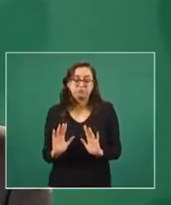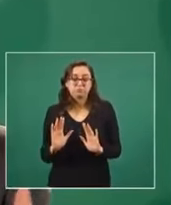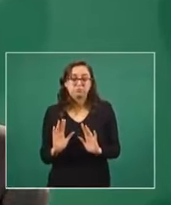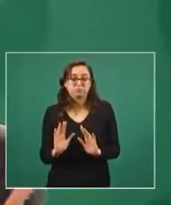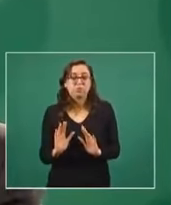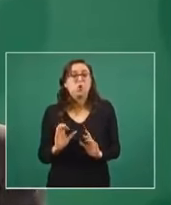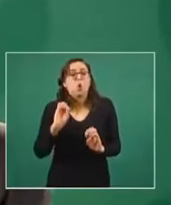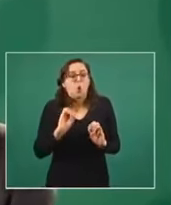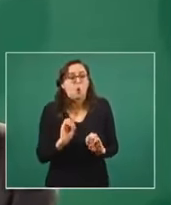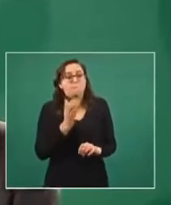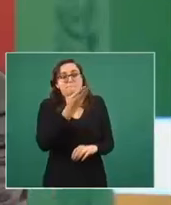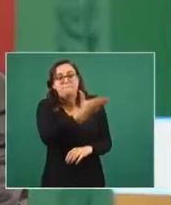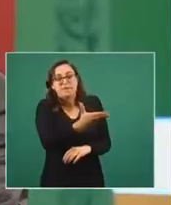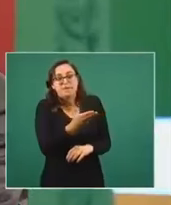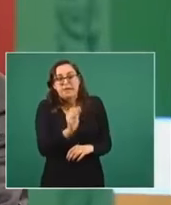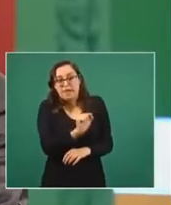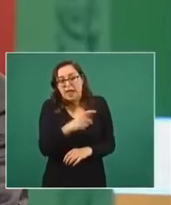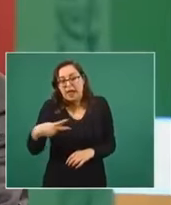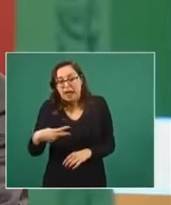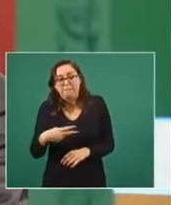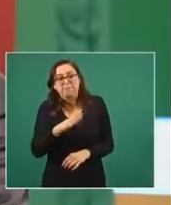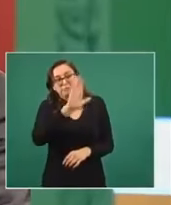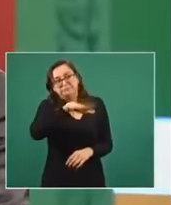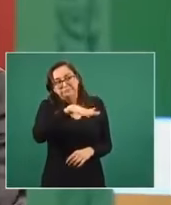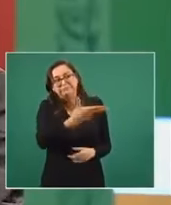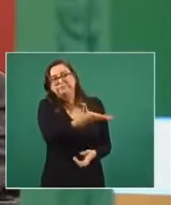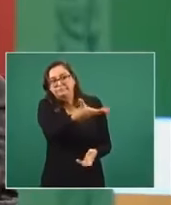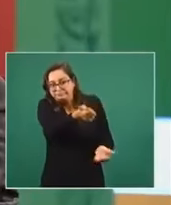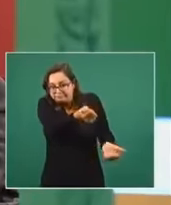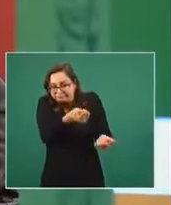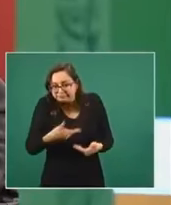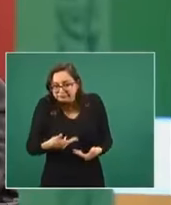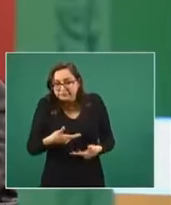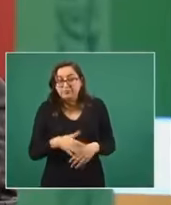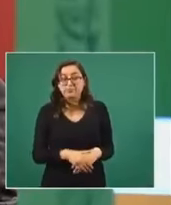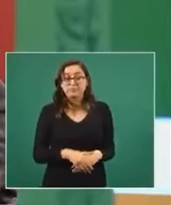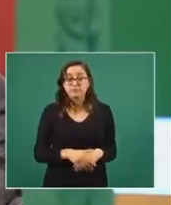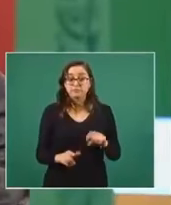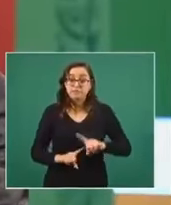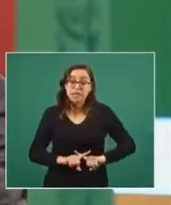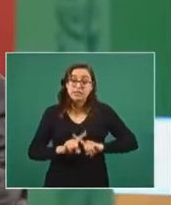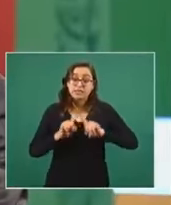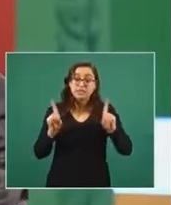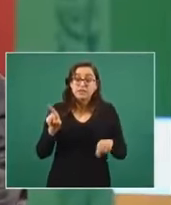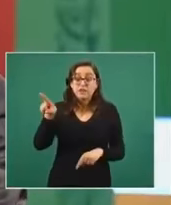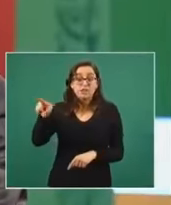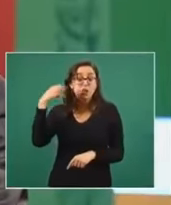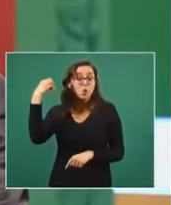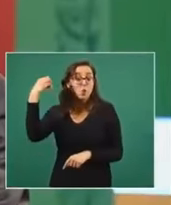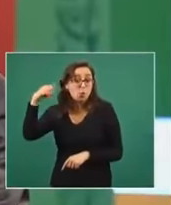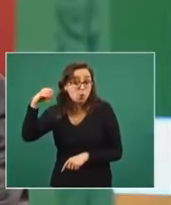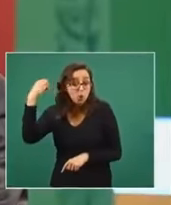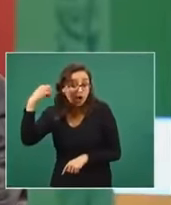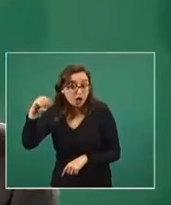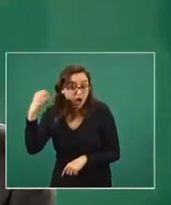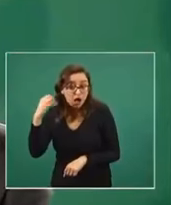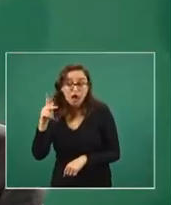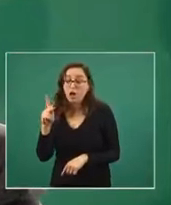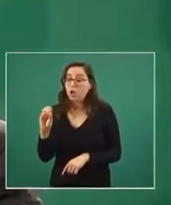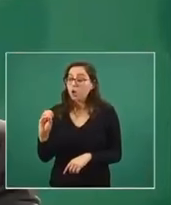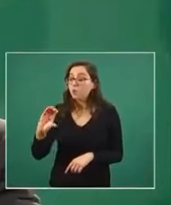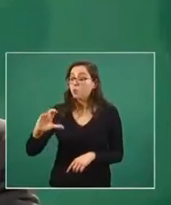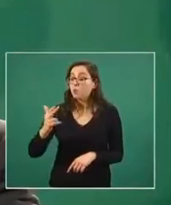se lo lleva o lo pide con un transporte a casa. En el Estado de Oaxaca, donde está Pochutla, el sitio donde estuve estos